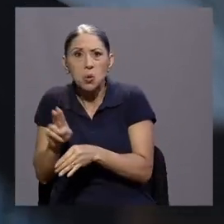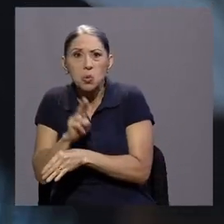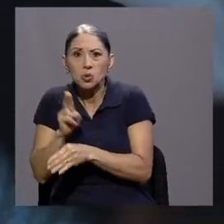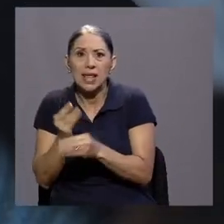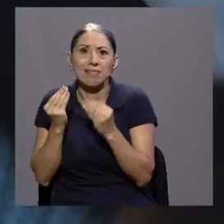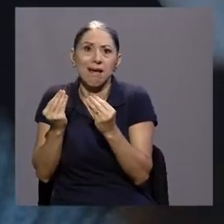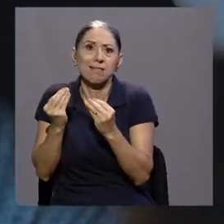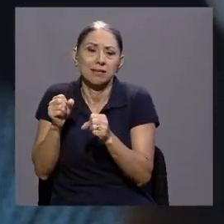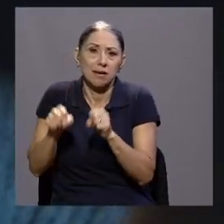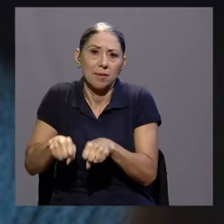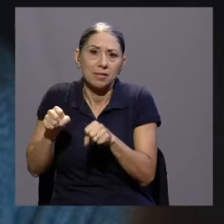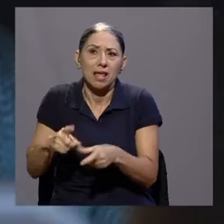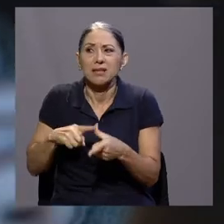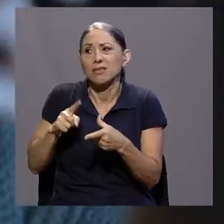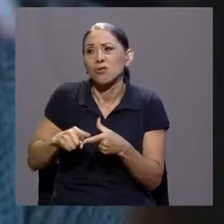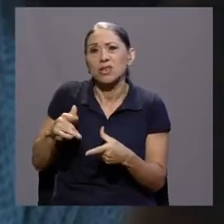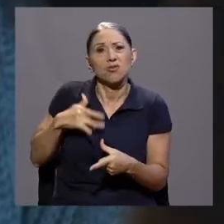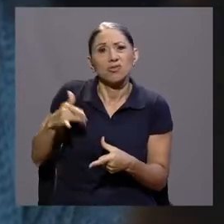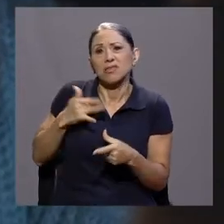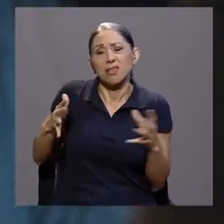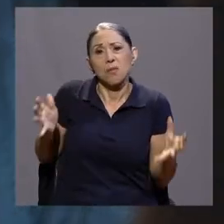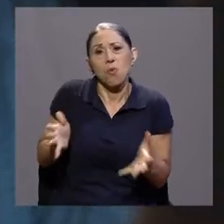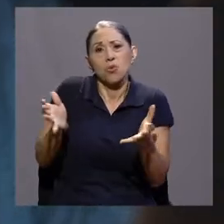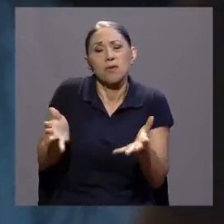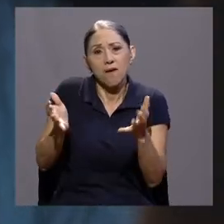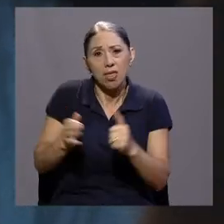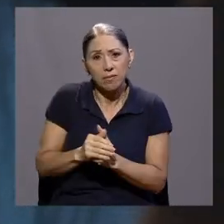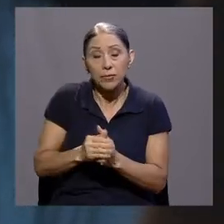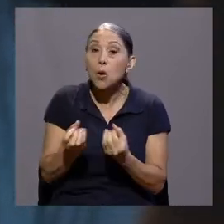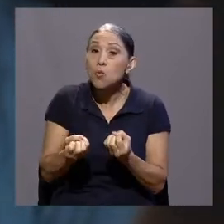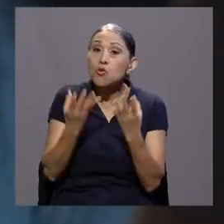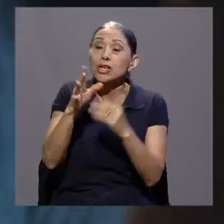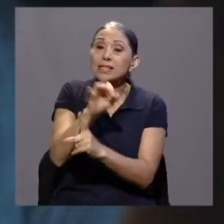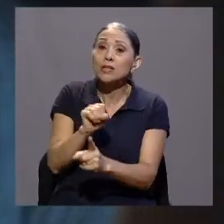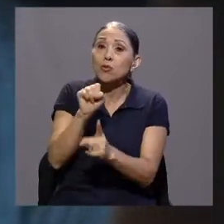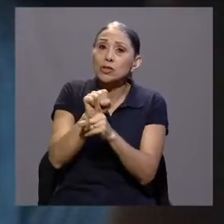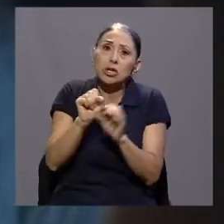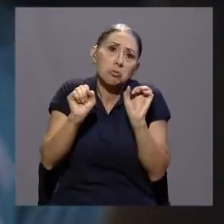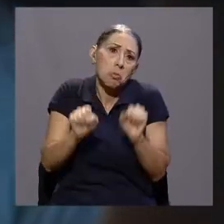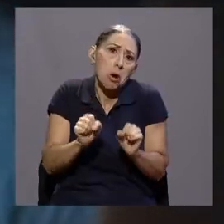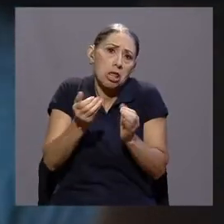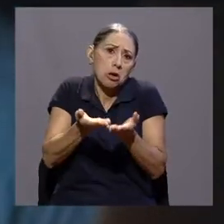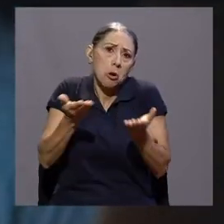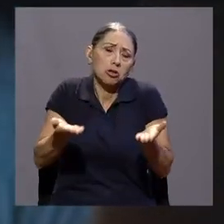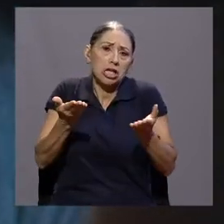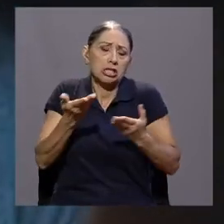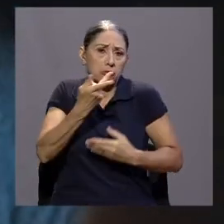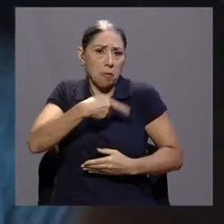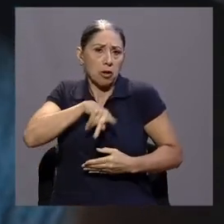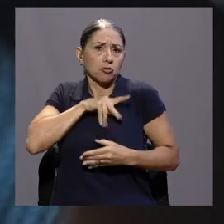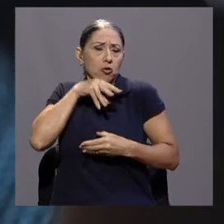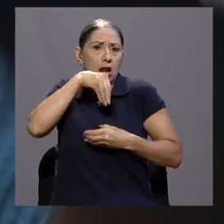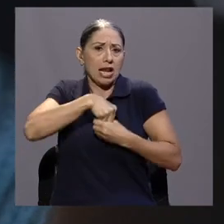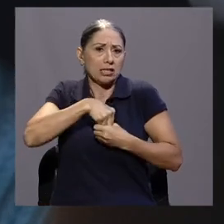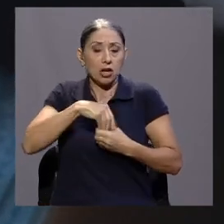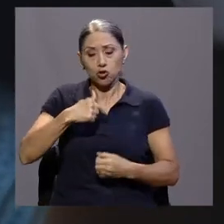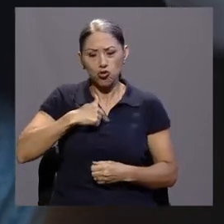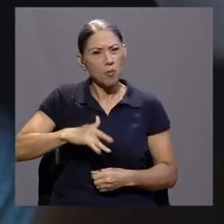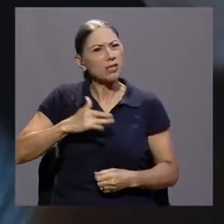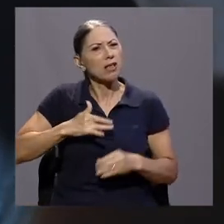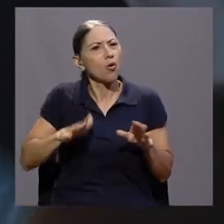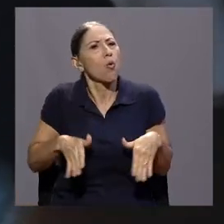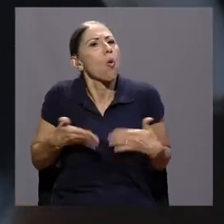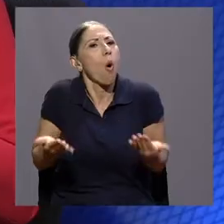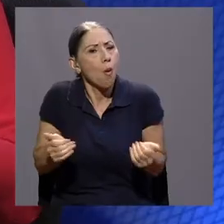hay muchas situaciones porque también pueden ser factores personales, únicamente cómo yo me siento con la tarea que estoy trabajando,